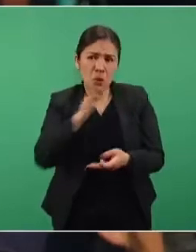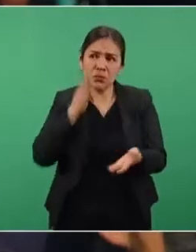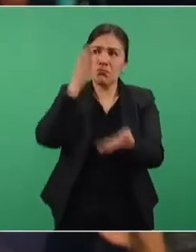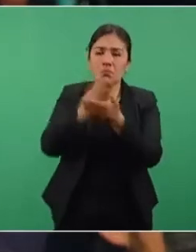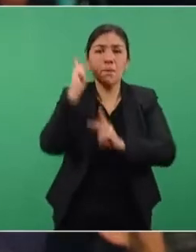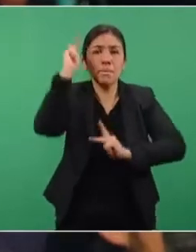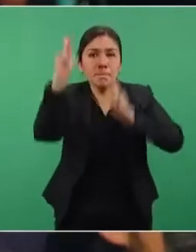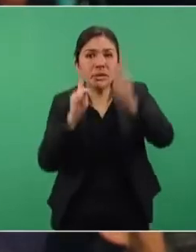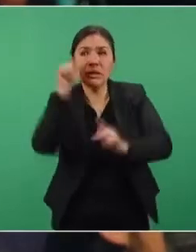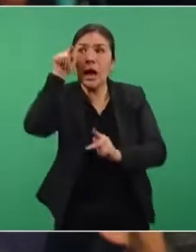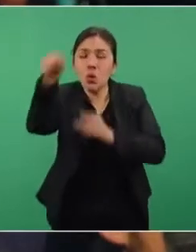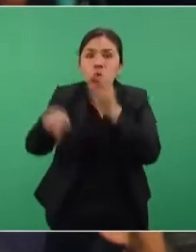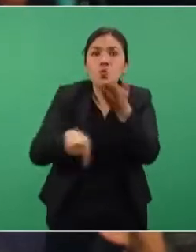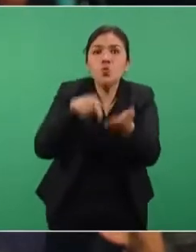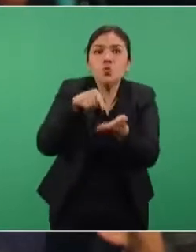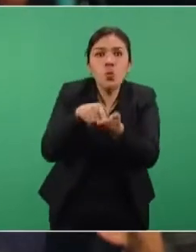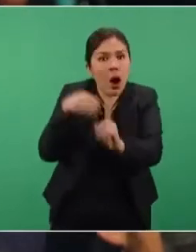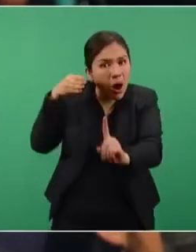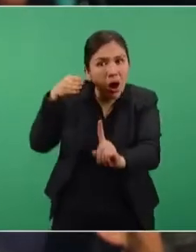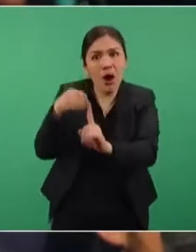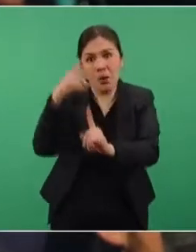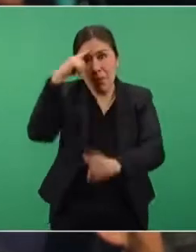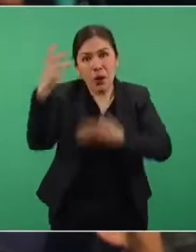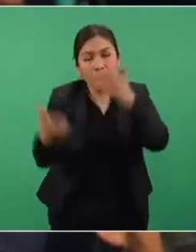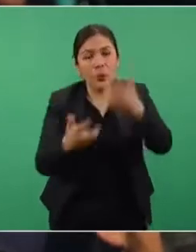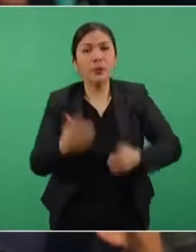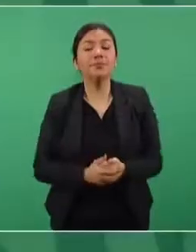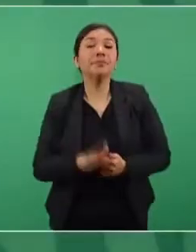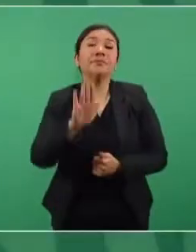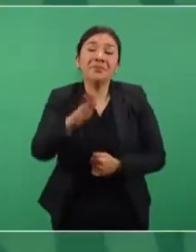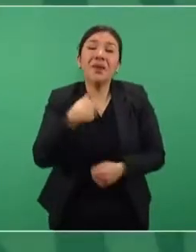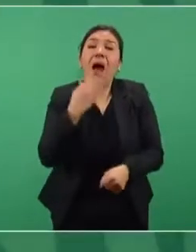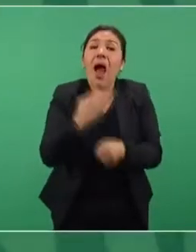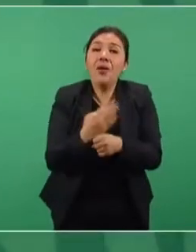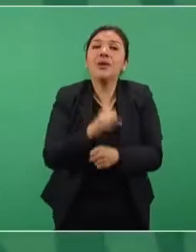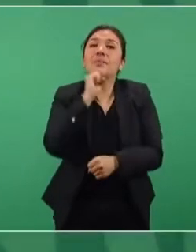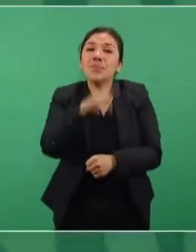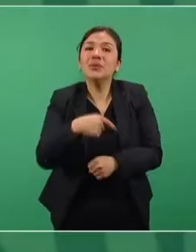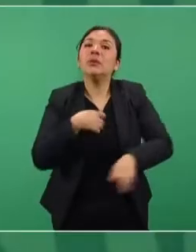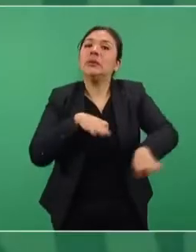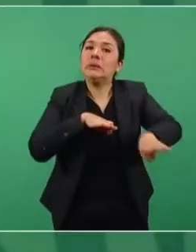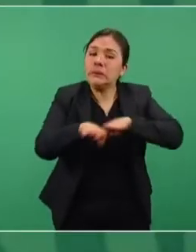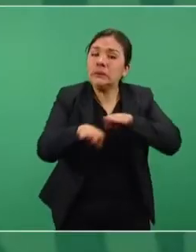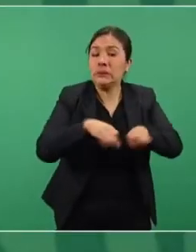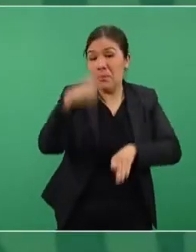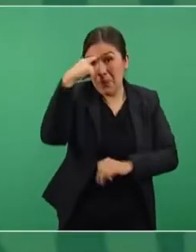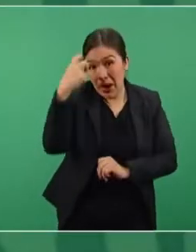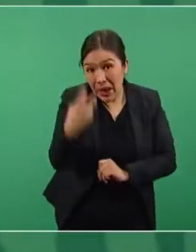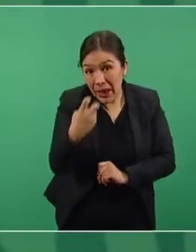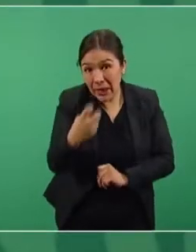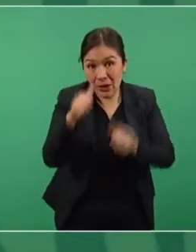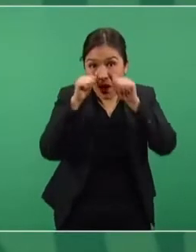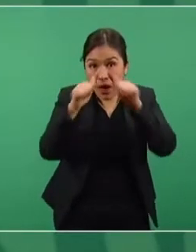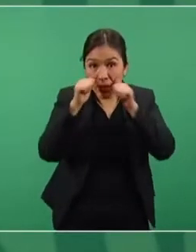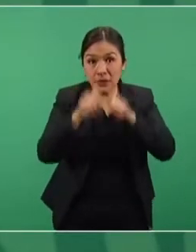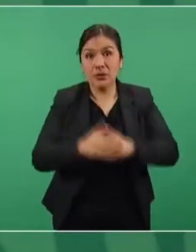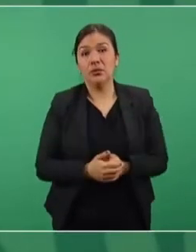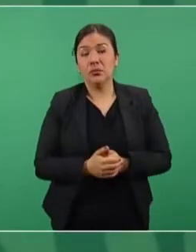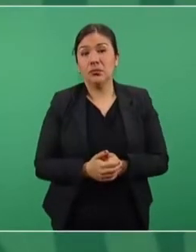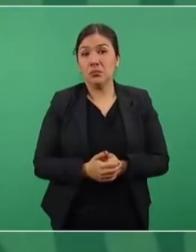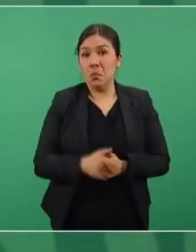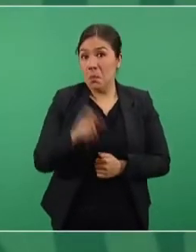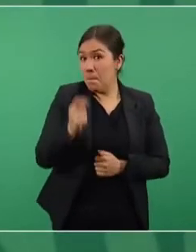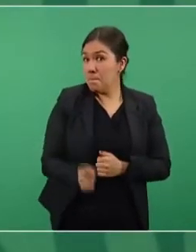a lo mejor visitar el punto o agregarlo. Es que estamos trabajando con ese propósito. Pero usted no y ya. Desde que